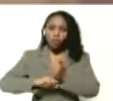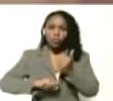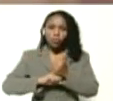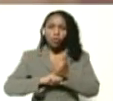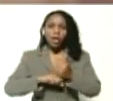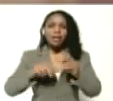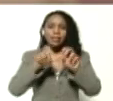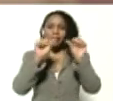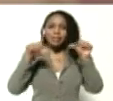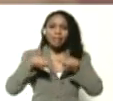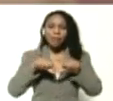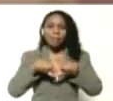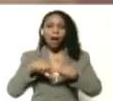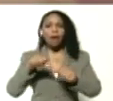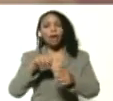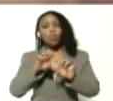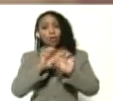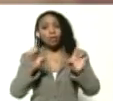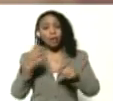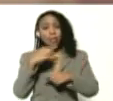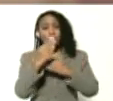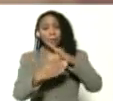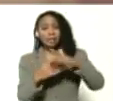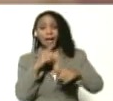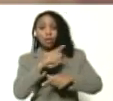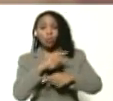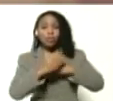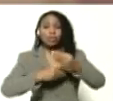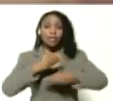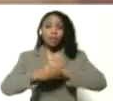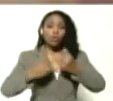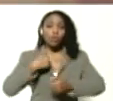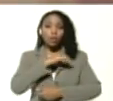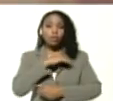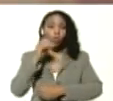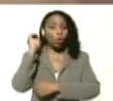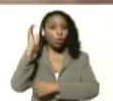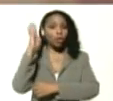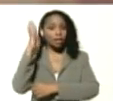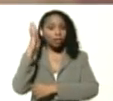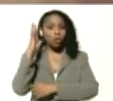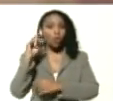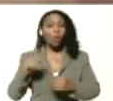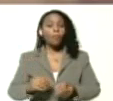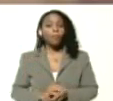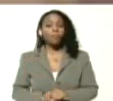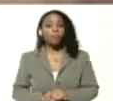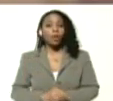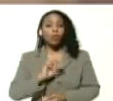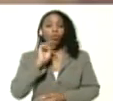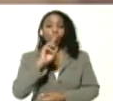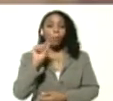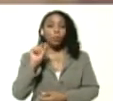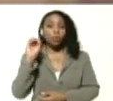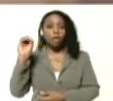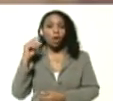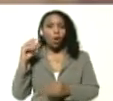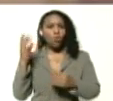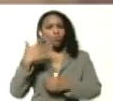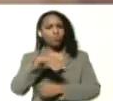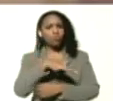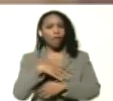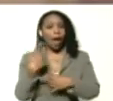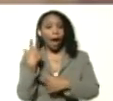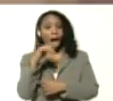educativo de nuestro país. En base a esto realizamos nuestro Congreso OBFB 2.0, donde incluso